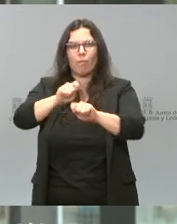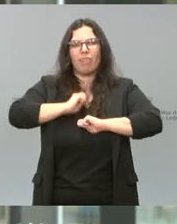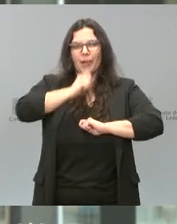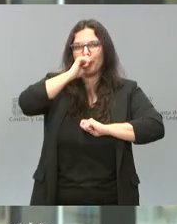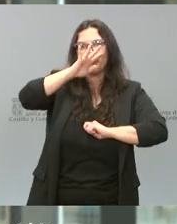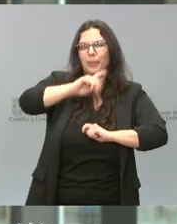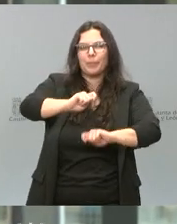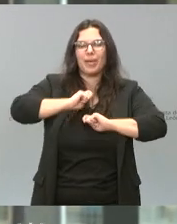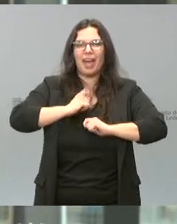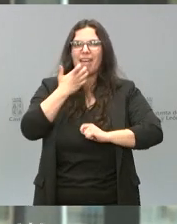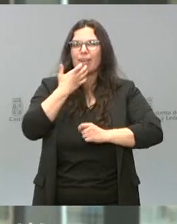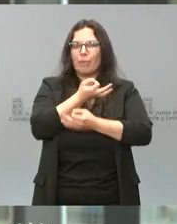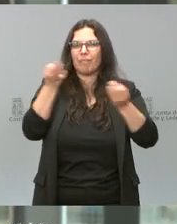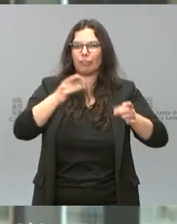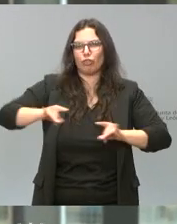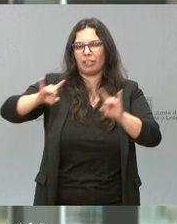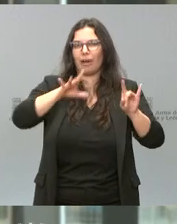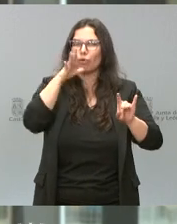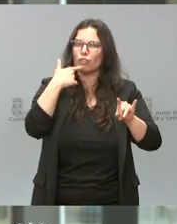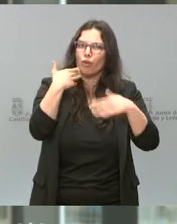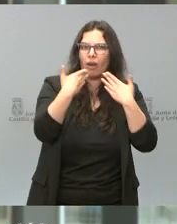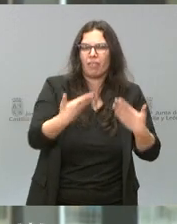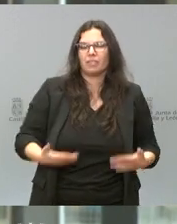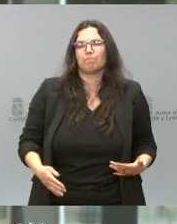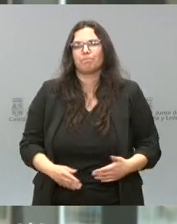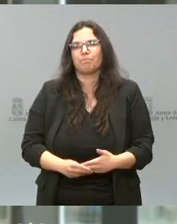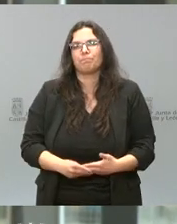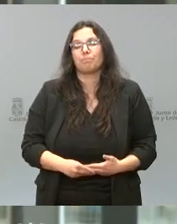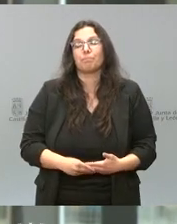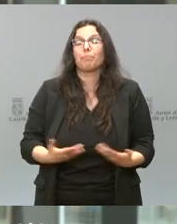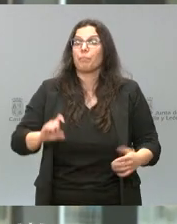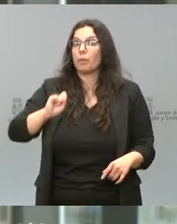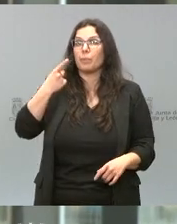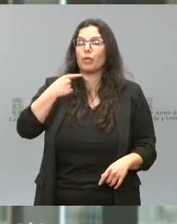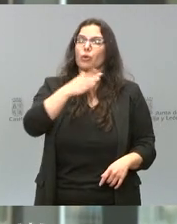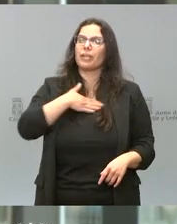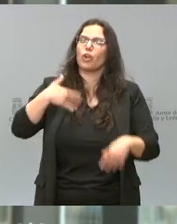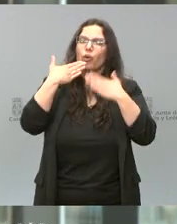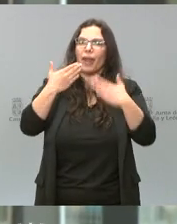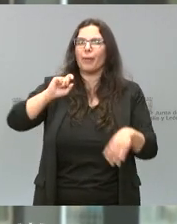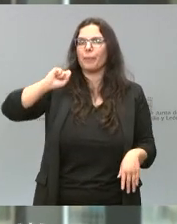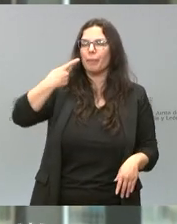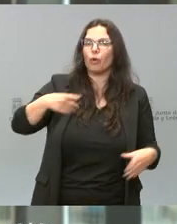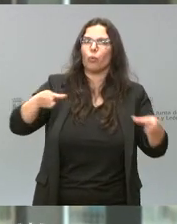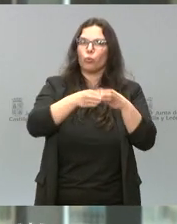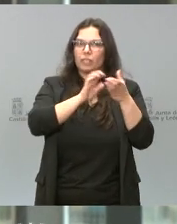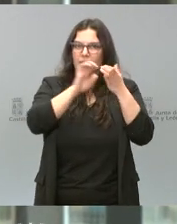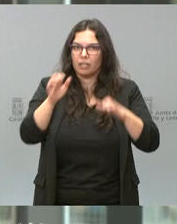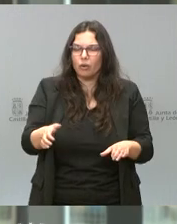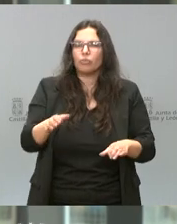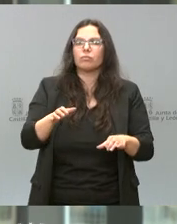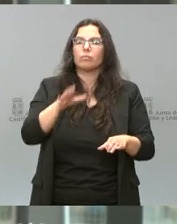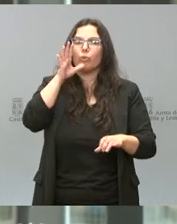reflejáis lo mejor de esta tierra, con lo cual, muchísimas gracias. Para empezar, me gustaría agradecer en primer lugar a la Junta de Castilla y León la